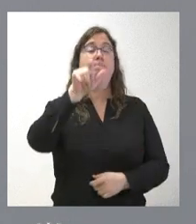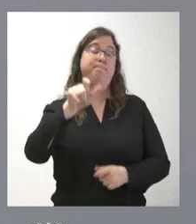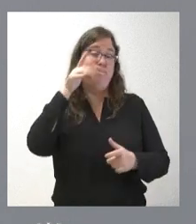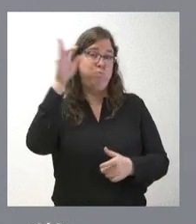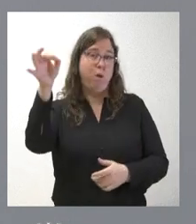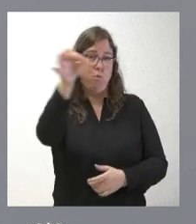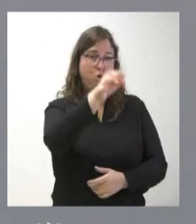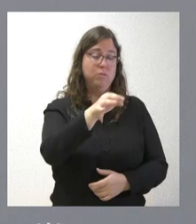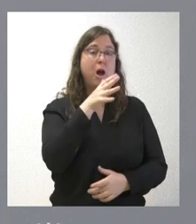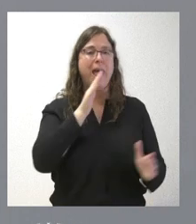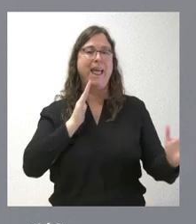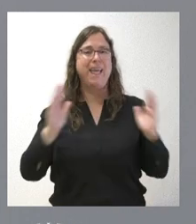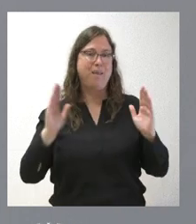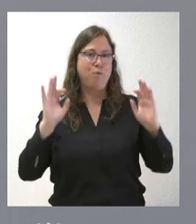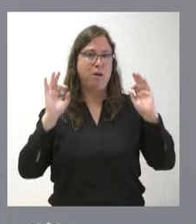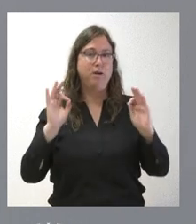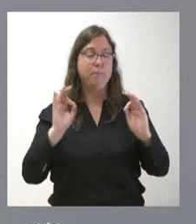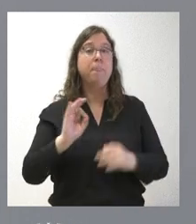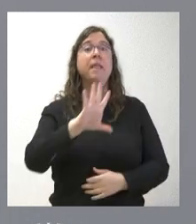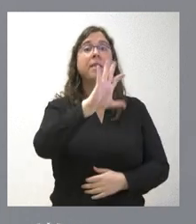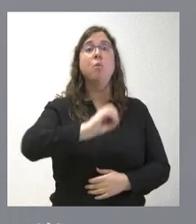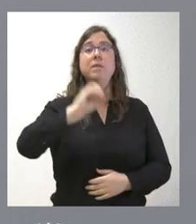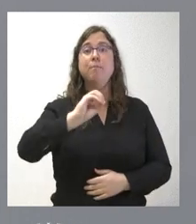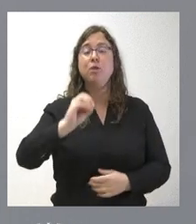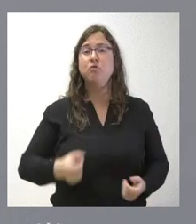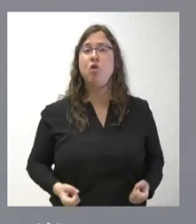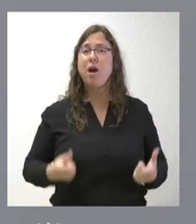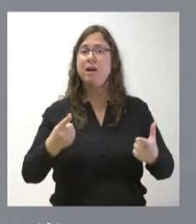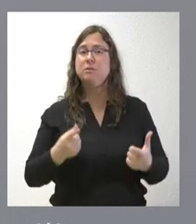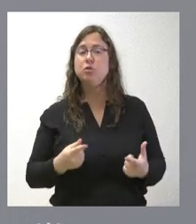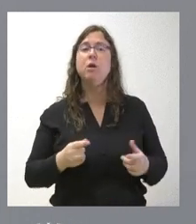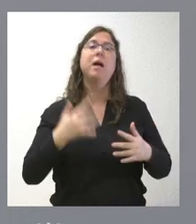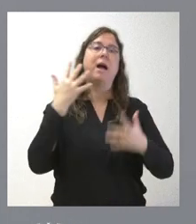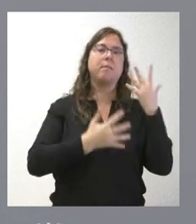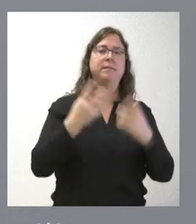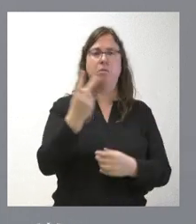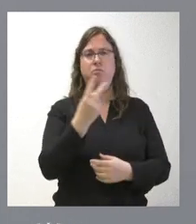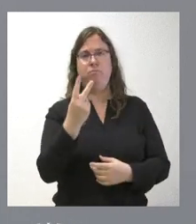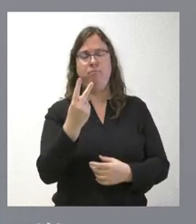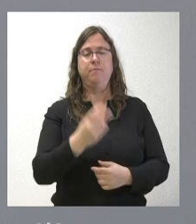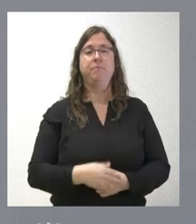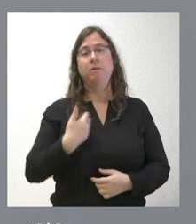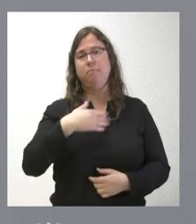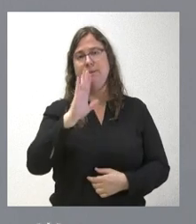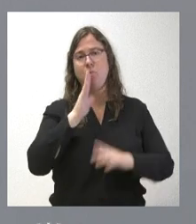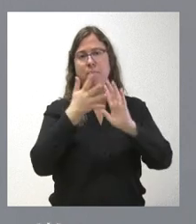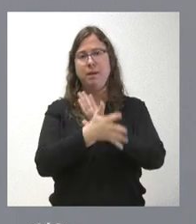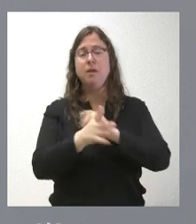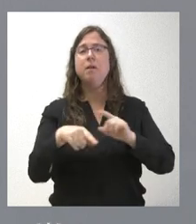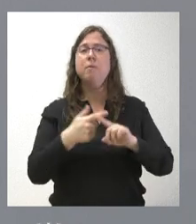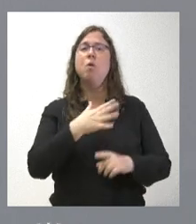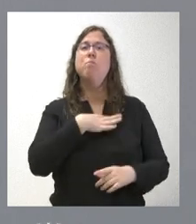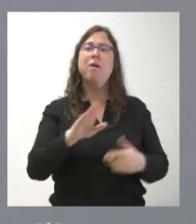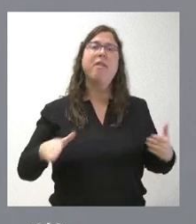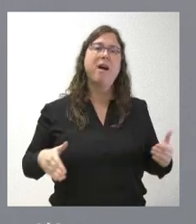esta época que estamos atravesando. El 50% del coste corresponde a cada Administración, como he dicho anteriormente, y se podrá